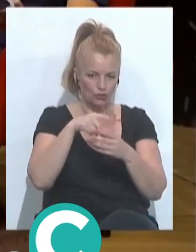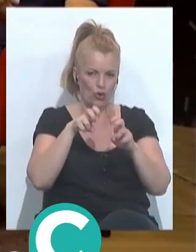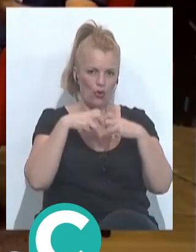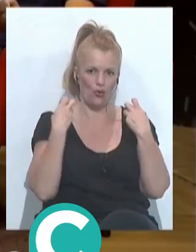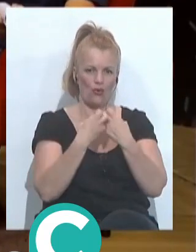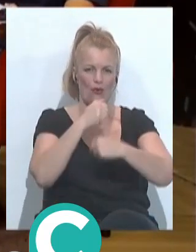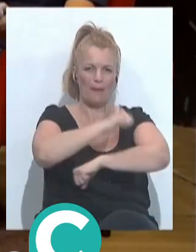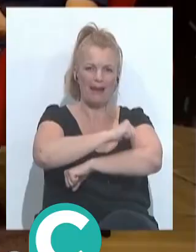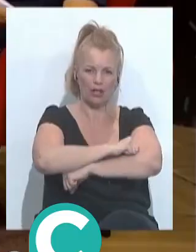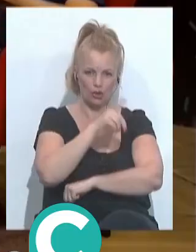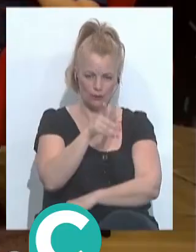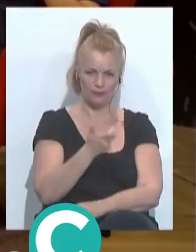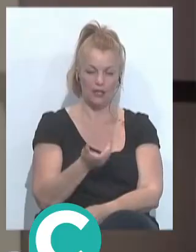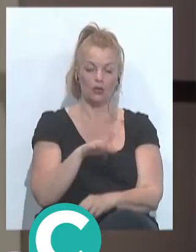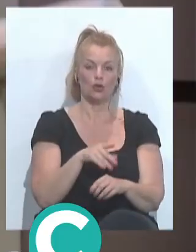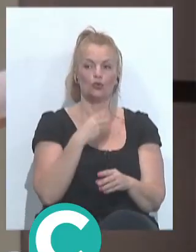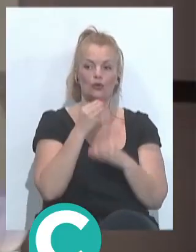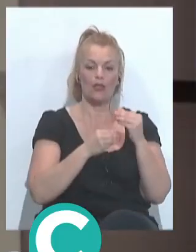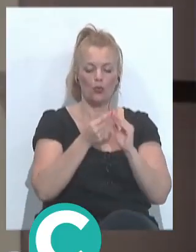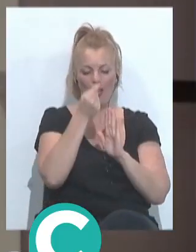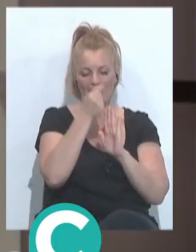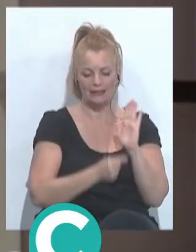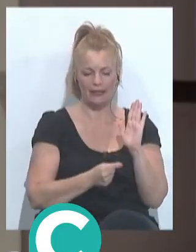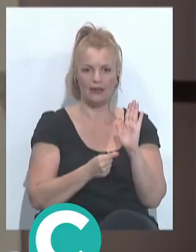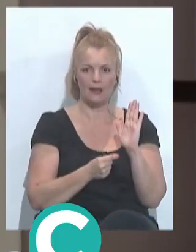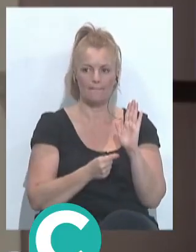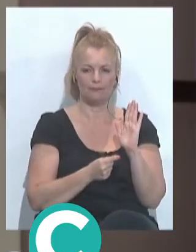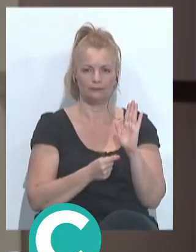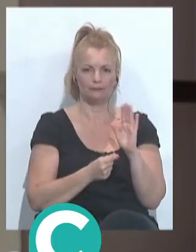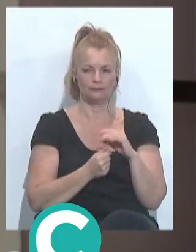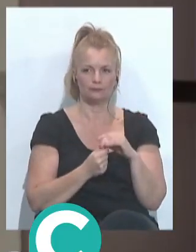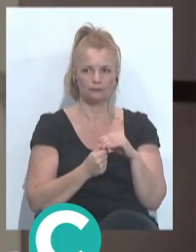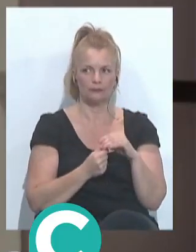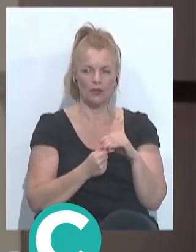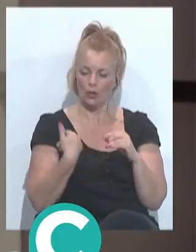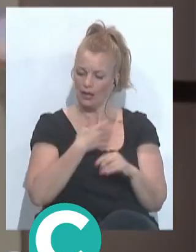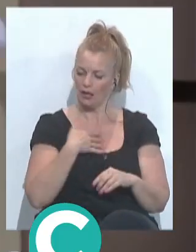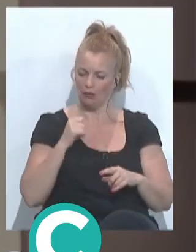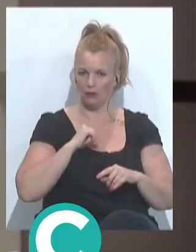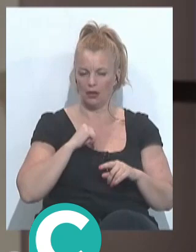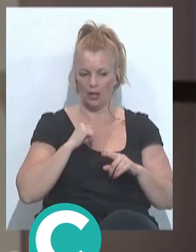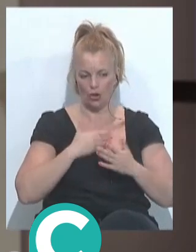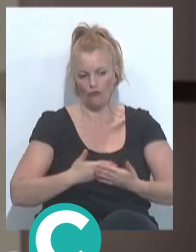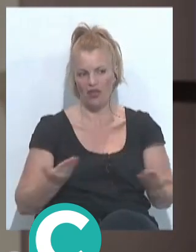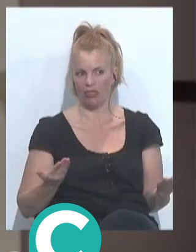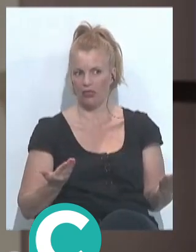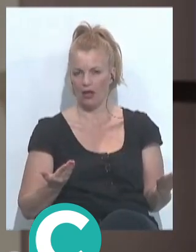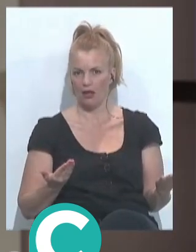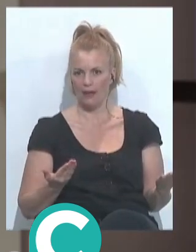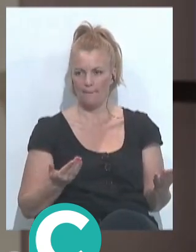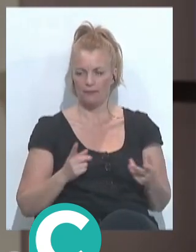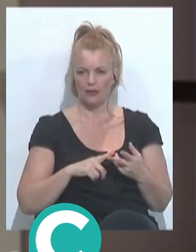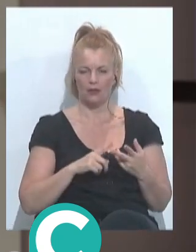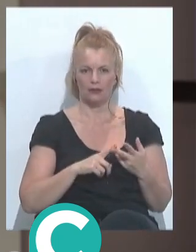mes. Si tú marcas, entre comillas, una directrice o tú quieres tener confianza en que no va a haber